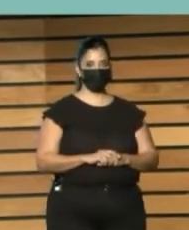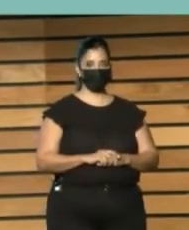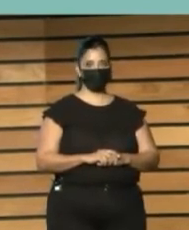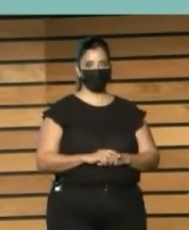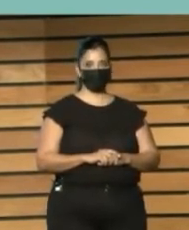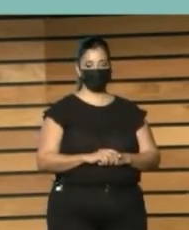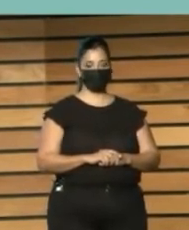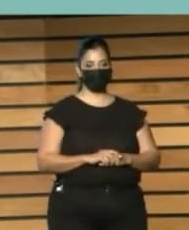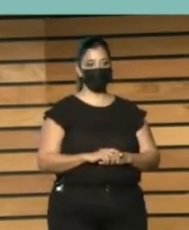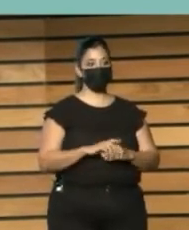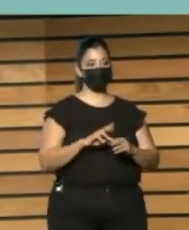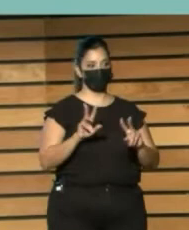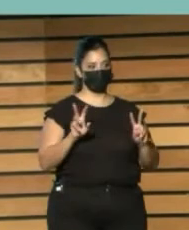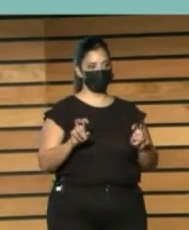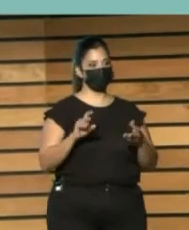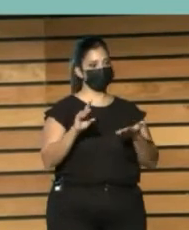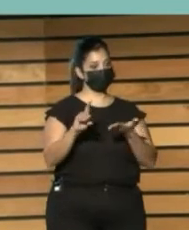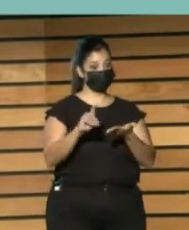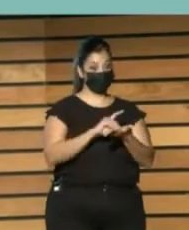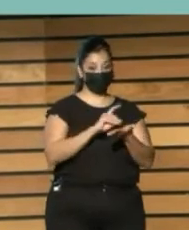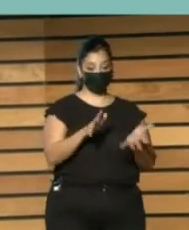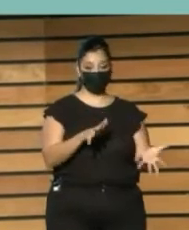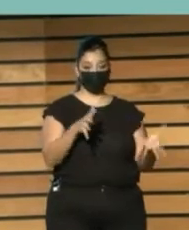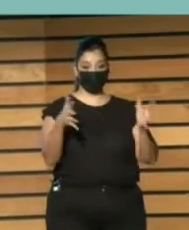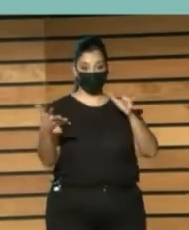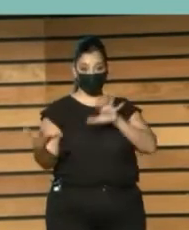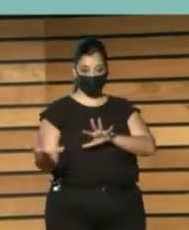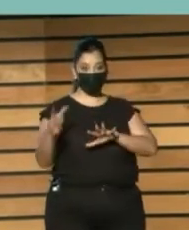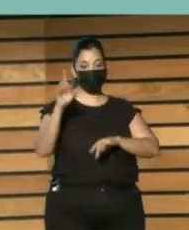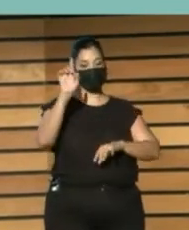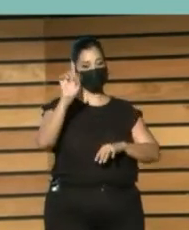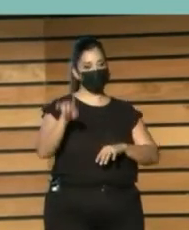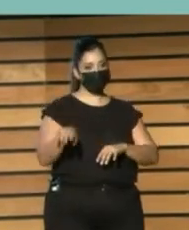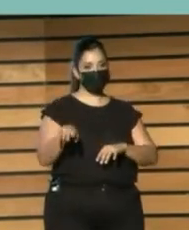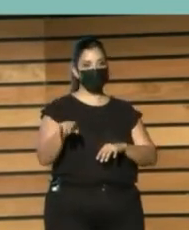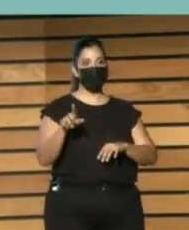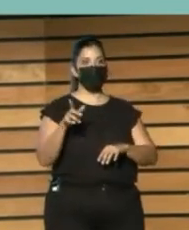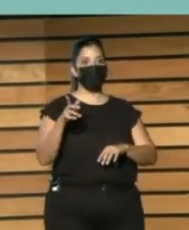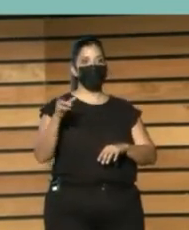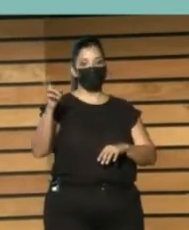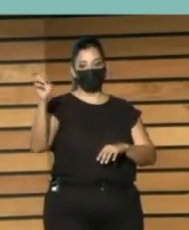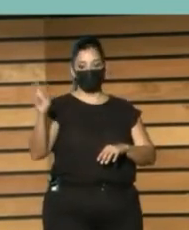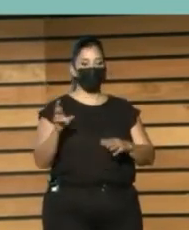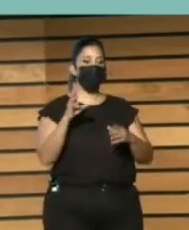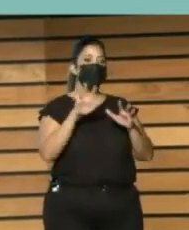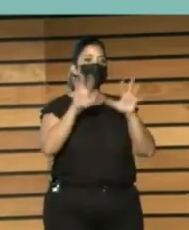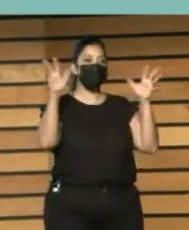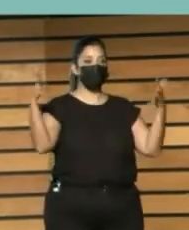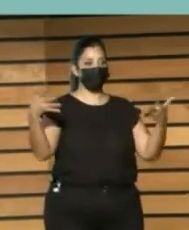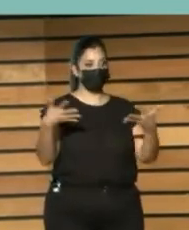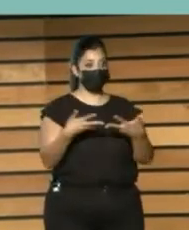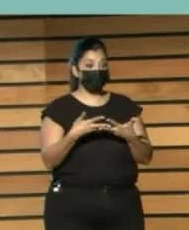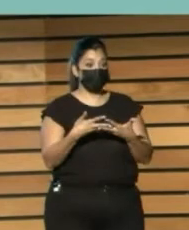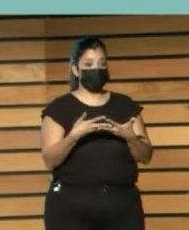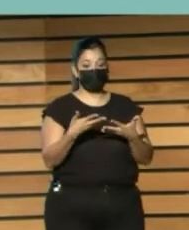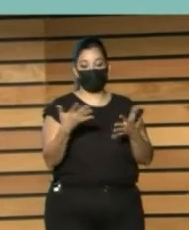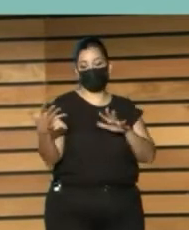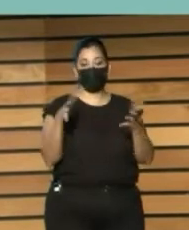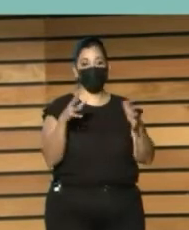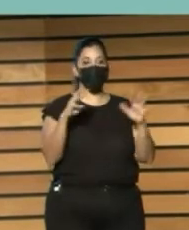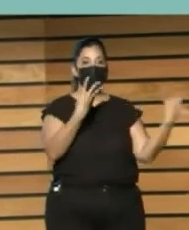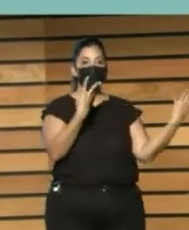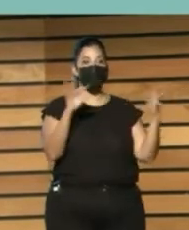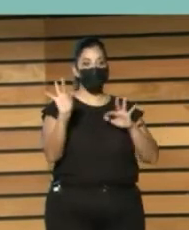La digitalización Y la llegada De De internet En la primera mitad De los 90